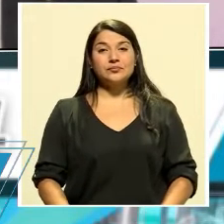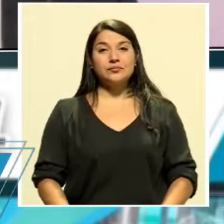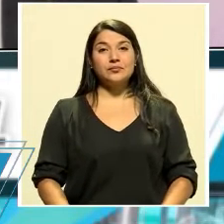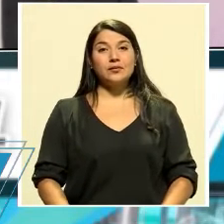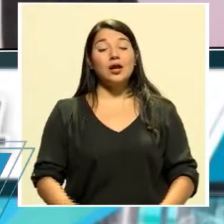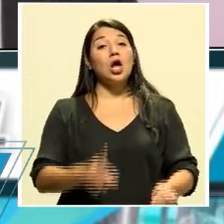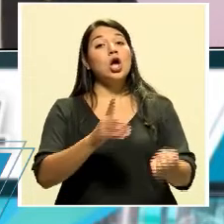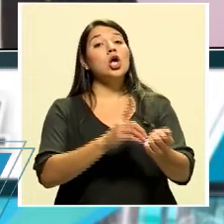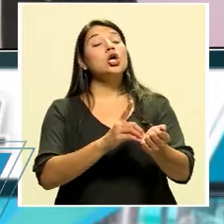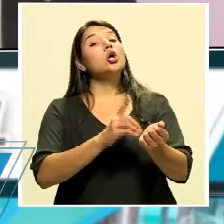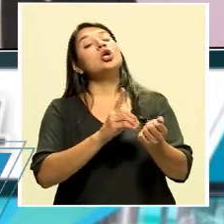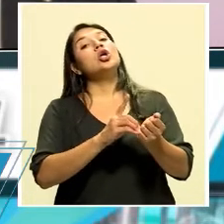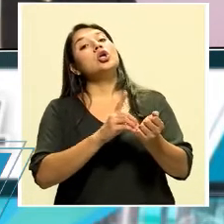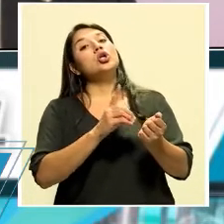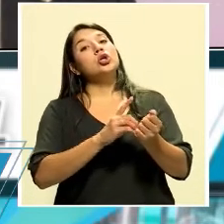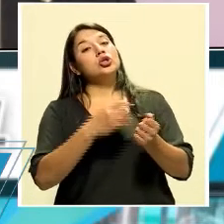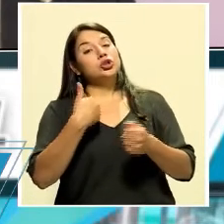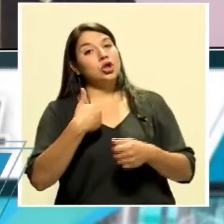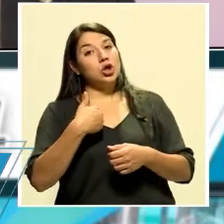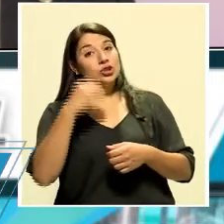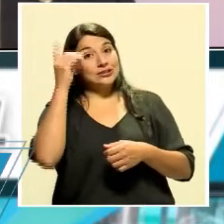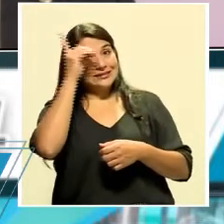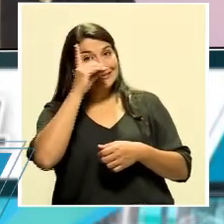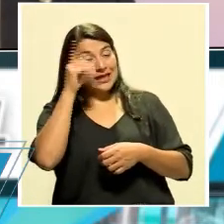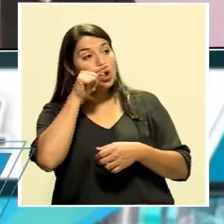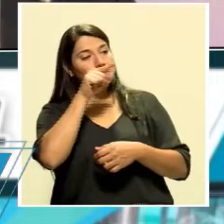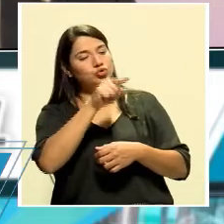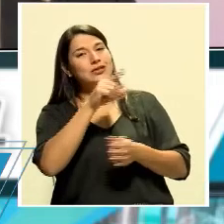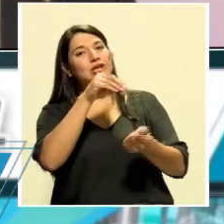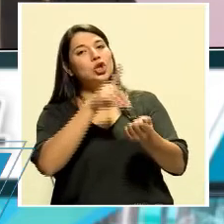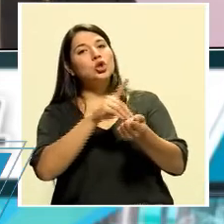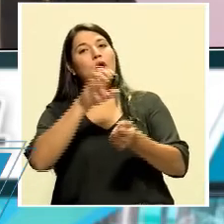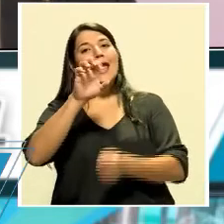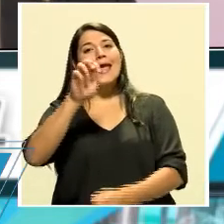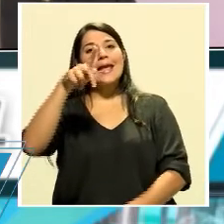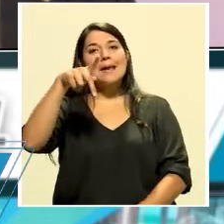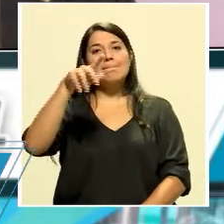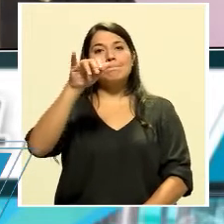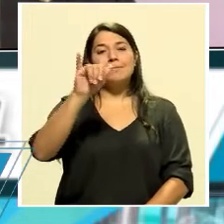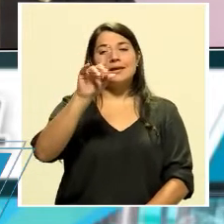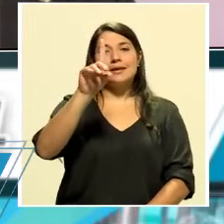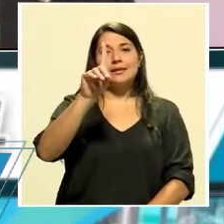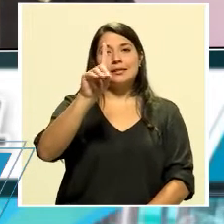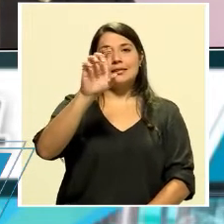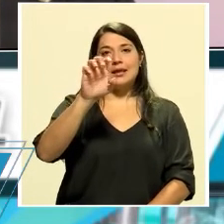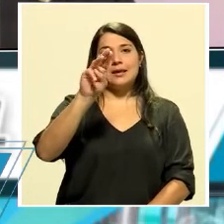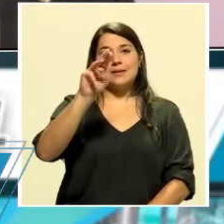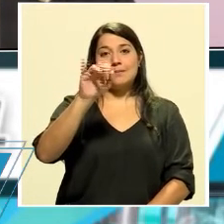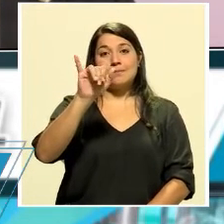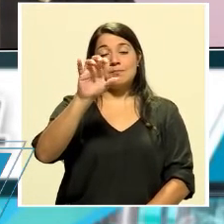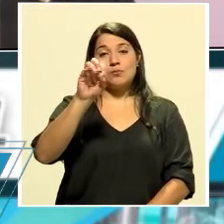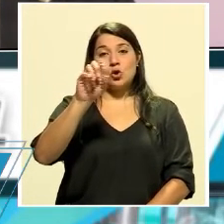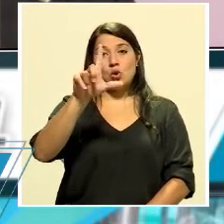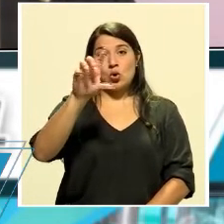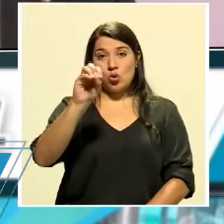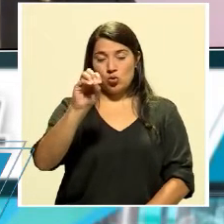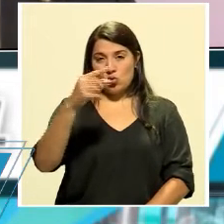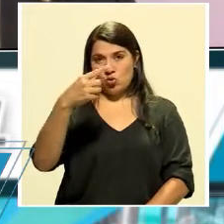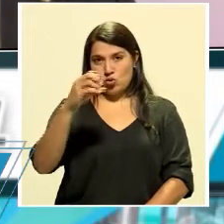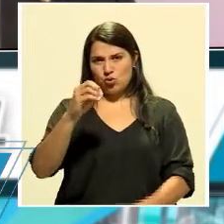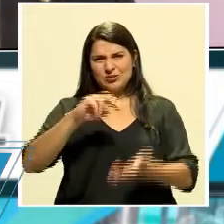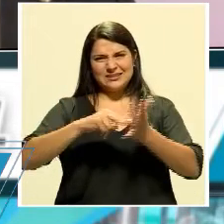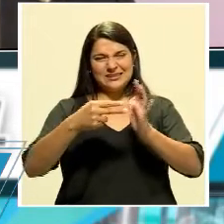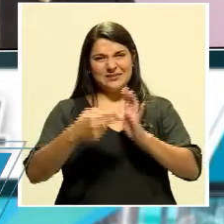Doctor Salas, usted, como decíamos, es un epidemiólogo, un personal, un hombre, un especialista